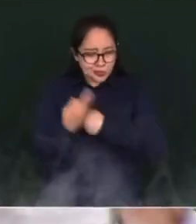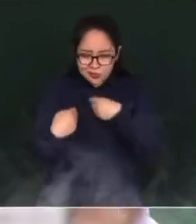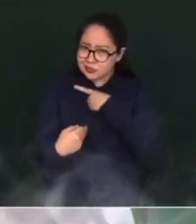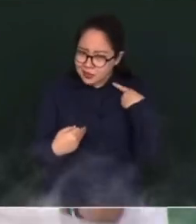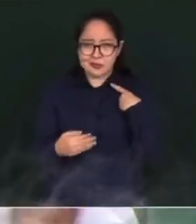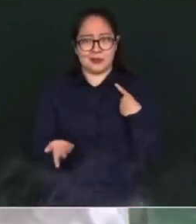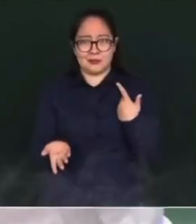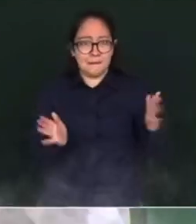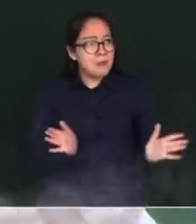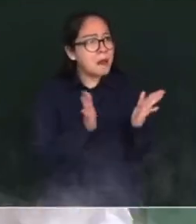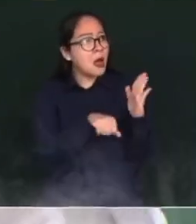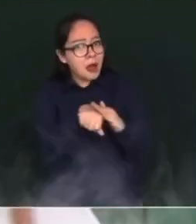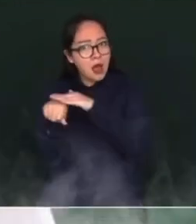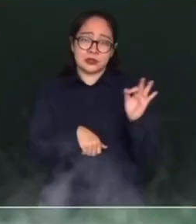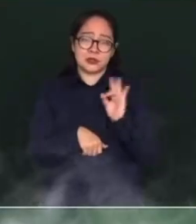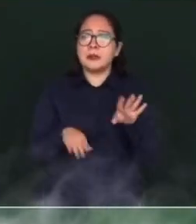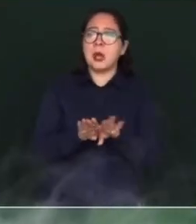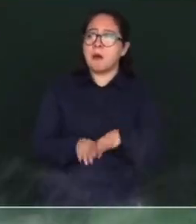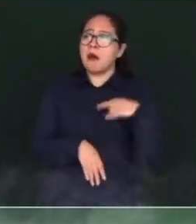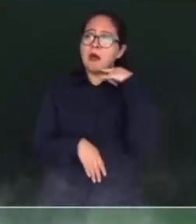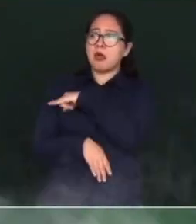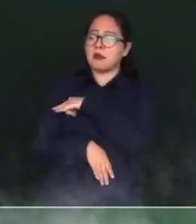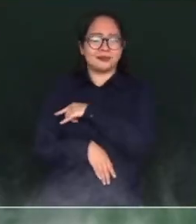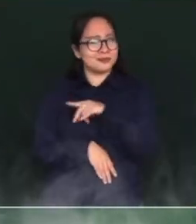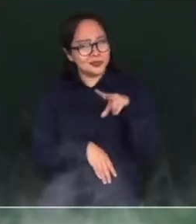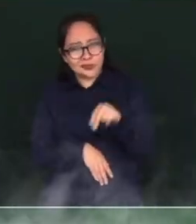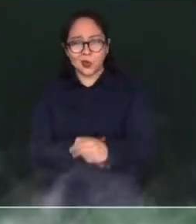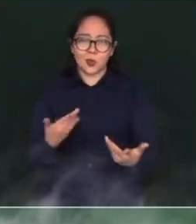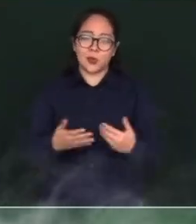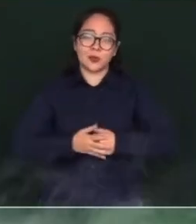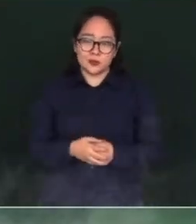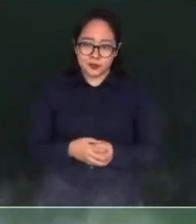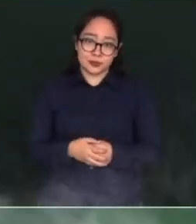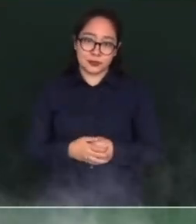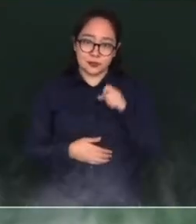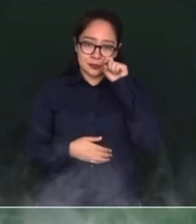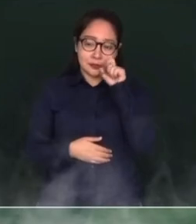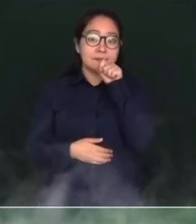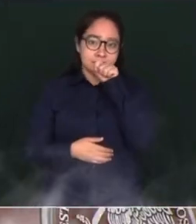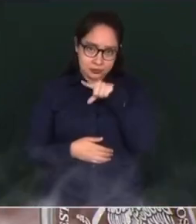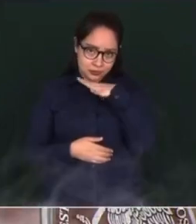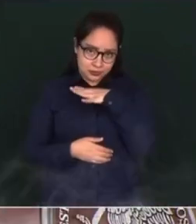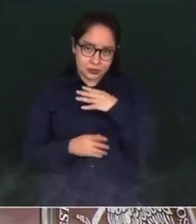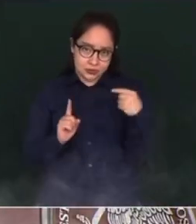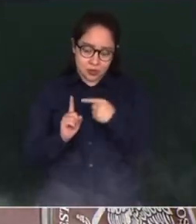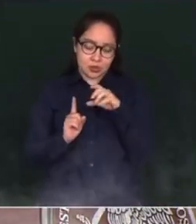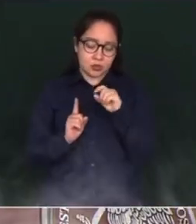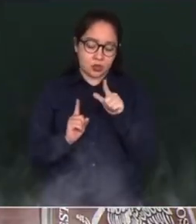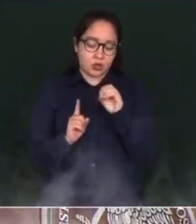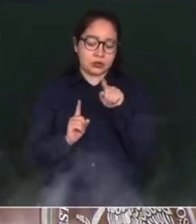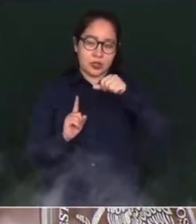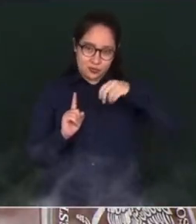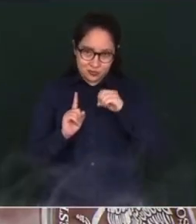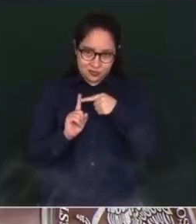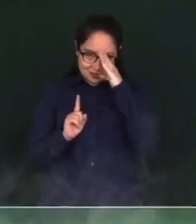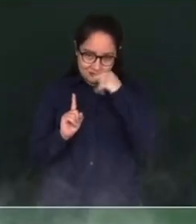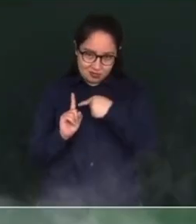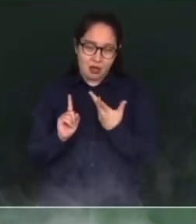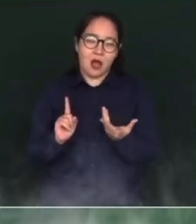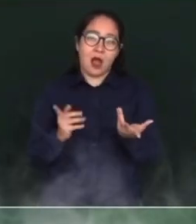Todos. Todos, llamando a votar, hasta el señor Lozano, está